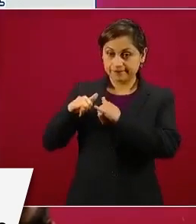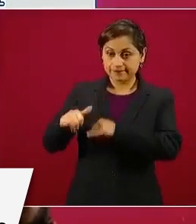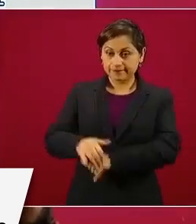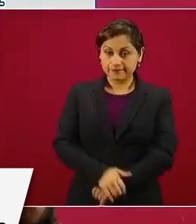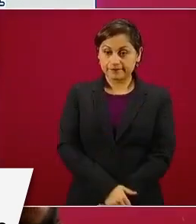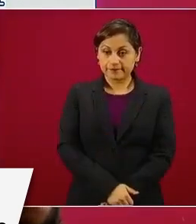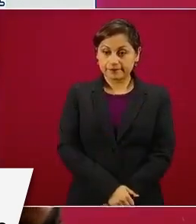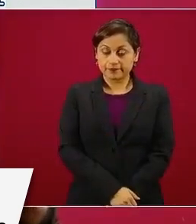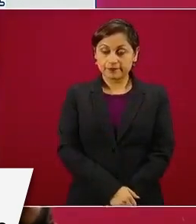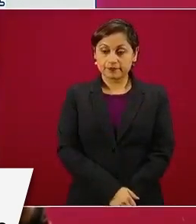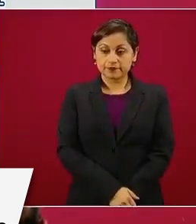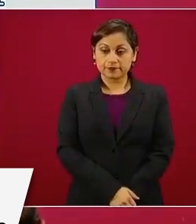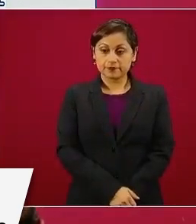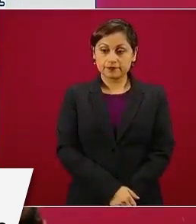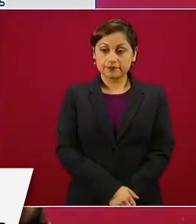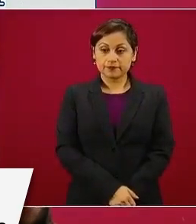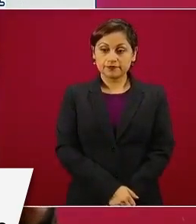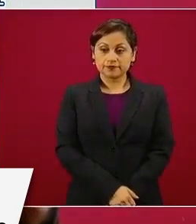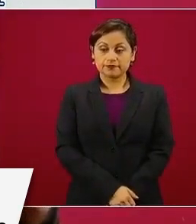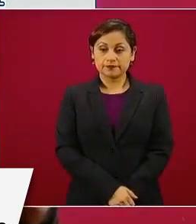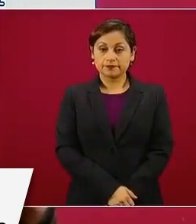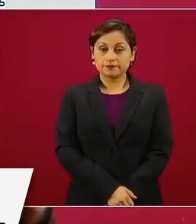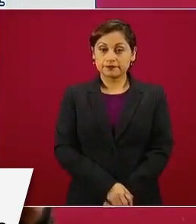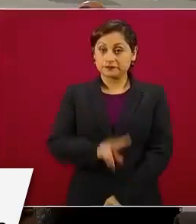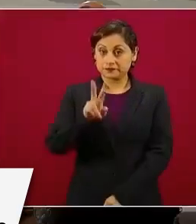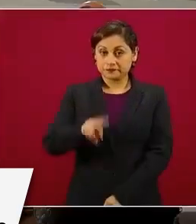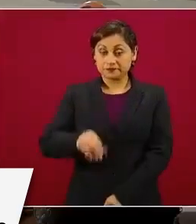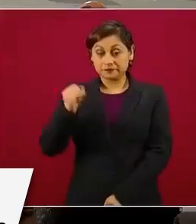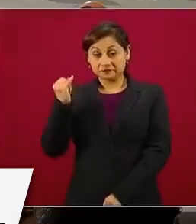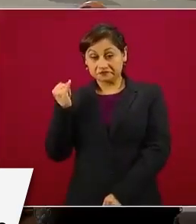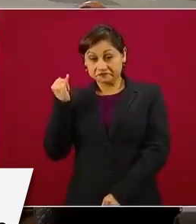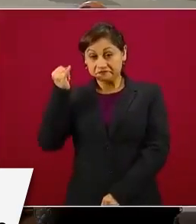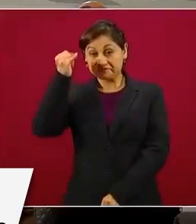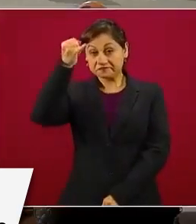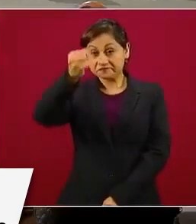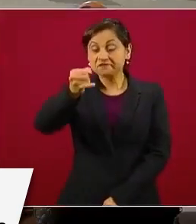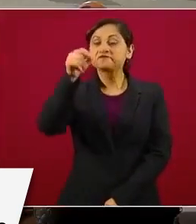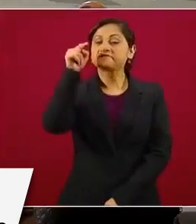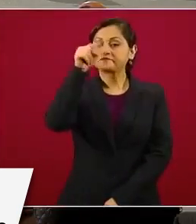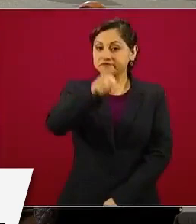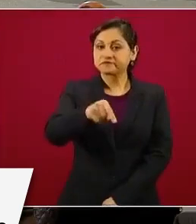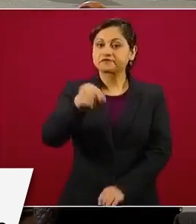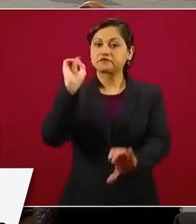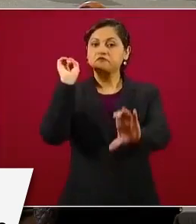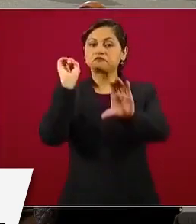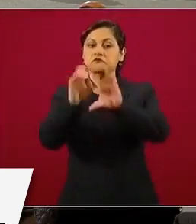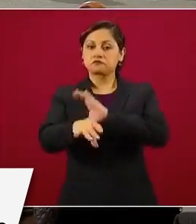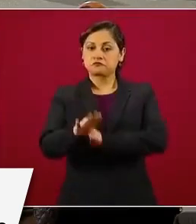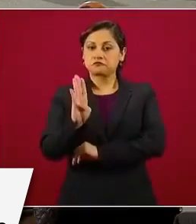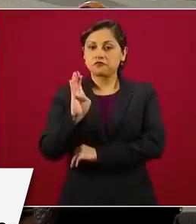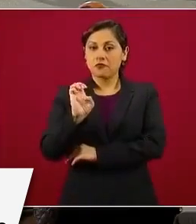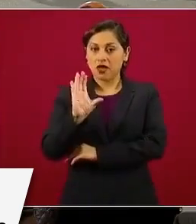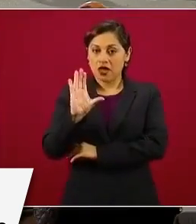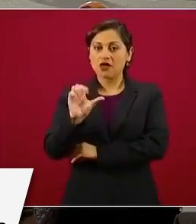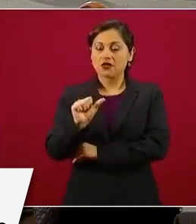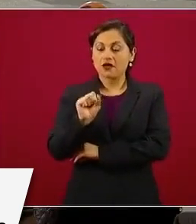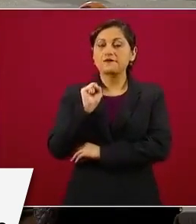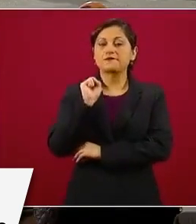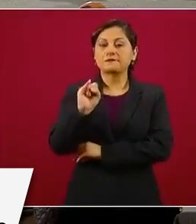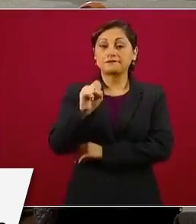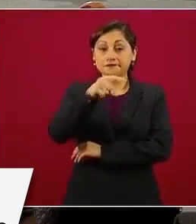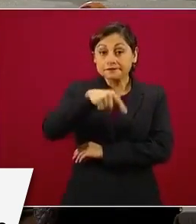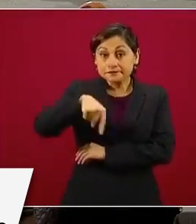Entonces, hasta allá llegan las becas y desde luego a los que estudian